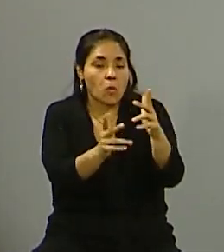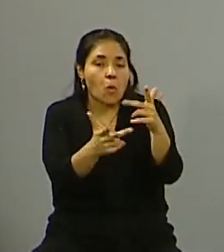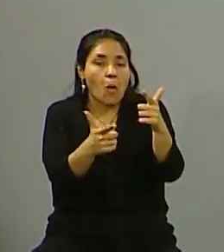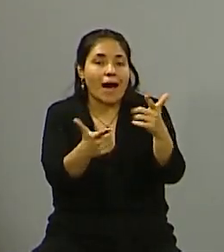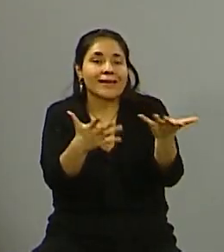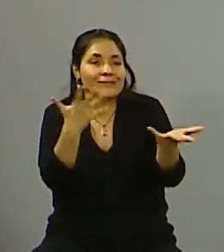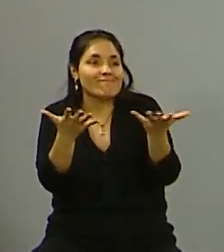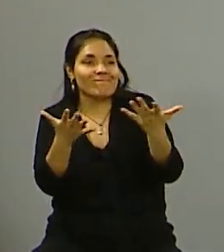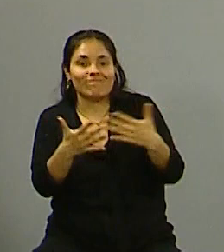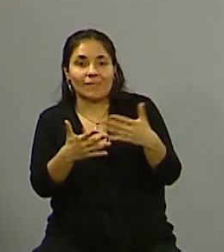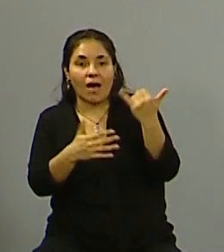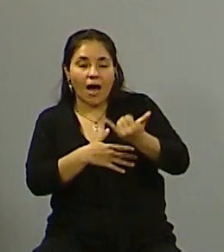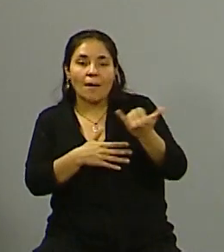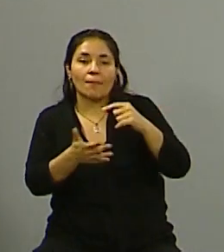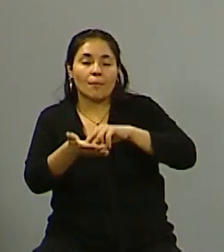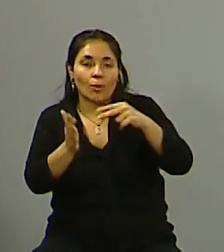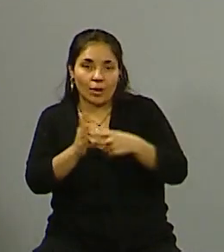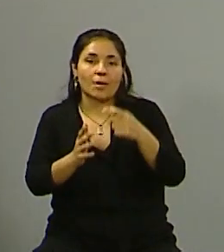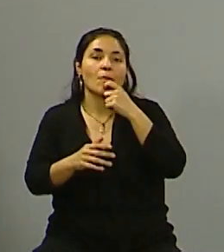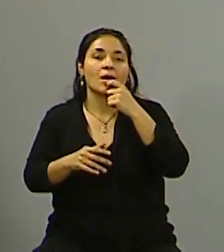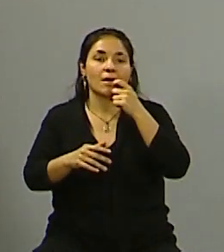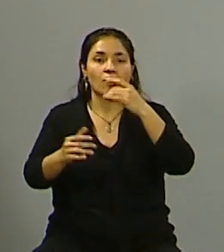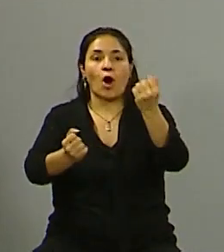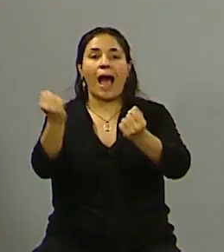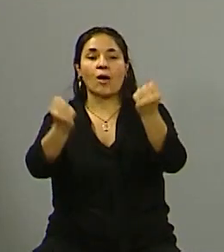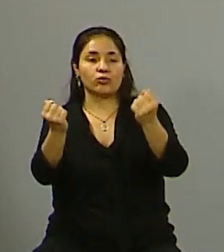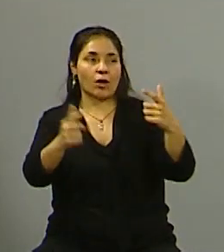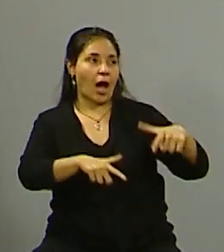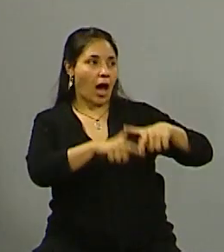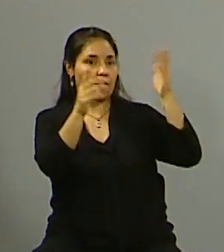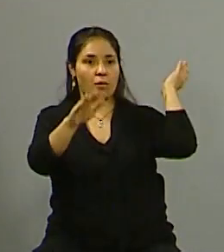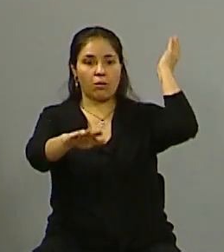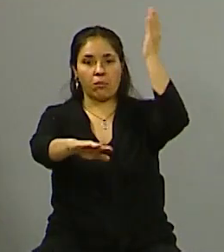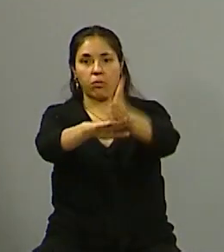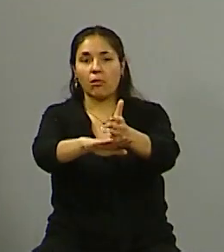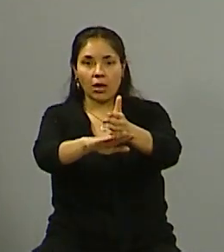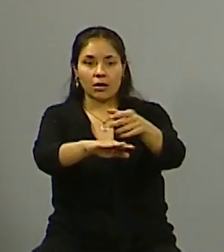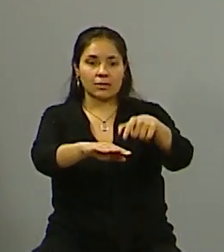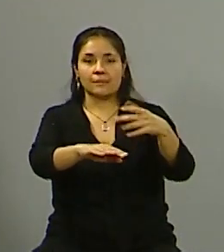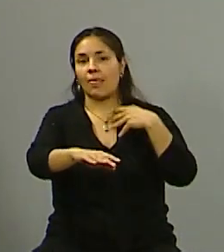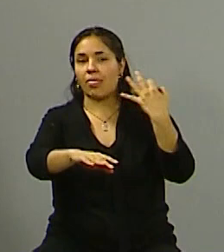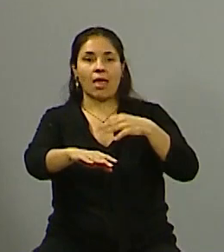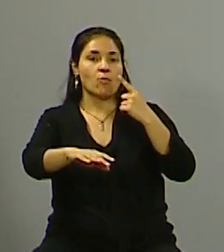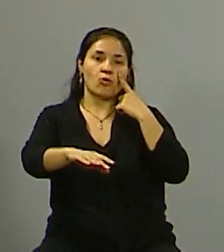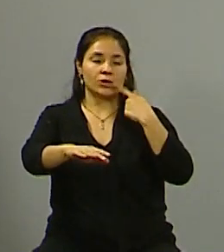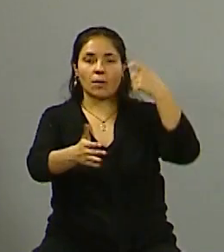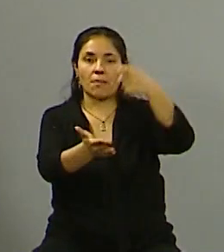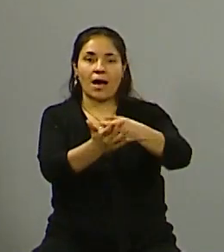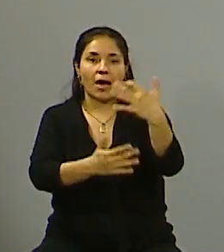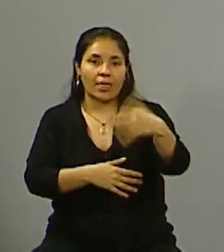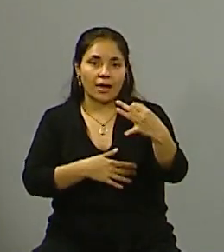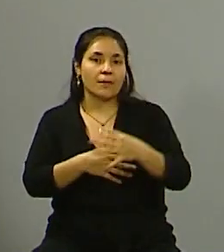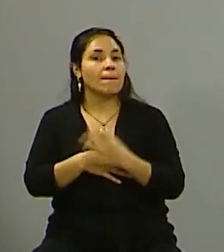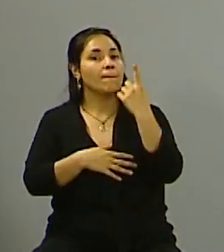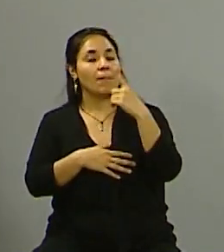arriba de un auto, quien paga, paga el municipio, pero no puede el municipio ir por sí solo o por disposición única del